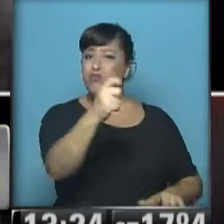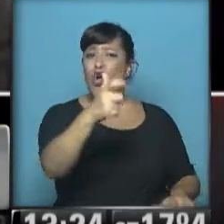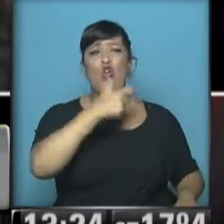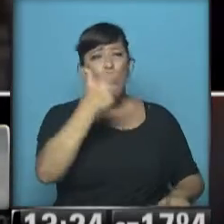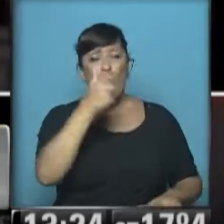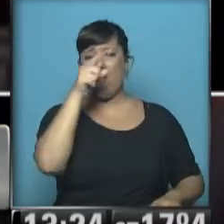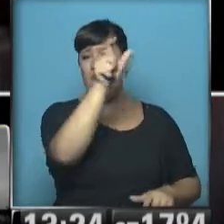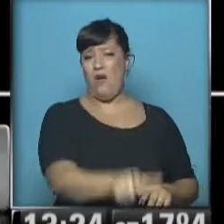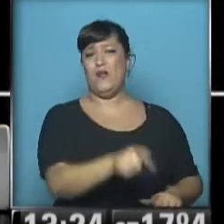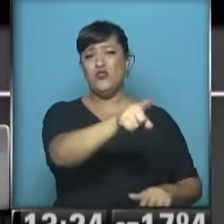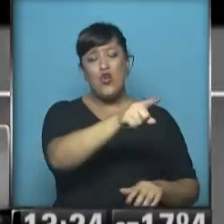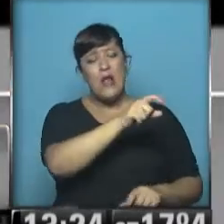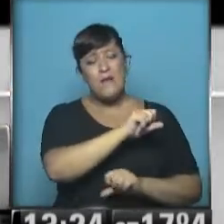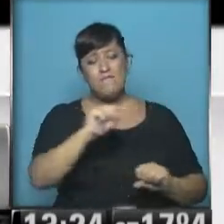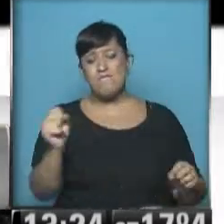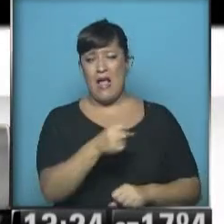maltratador.